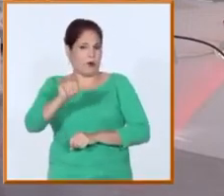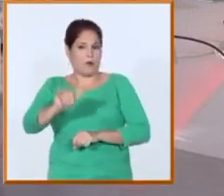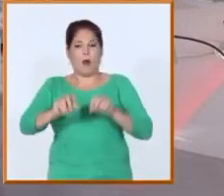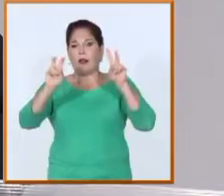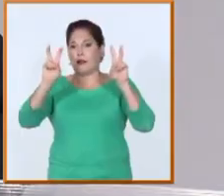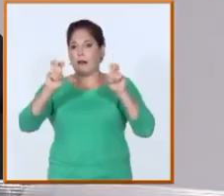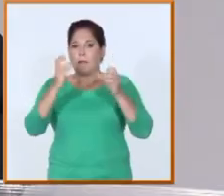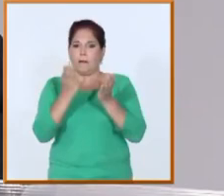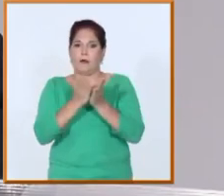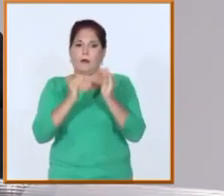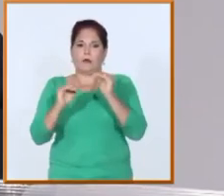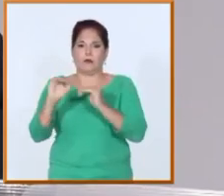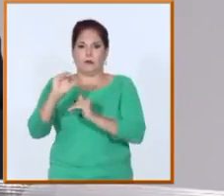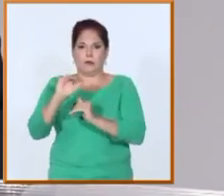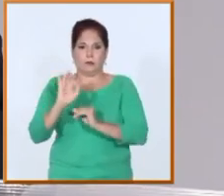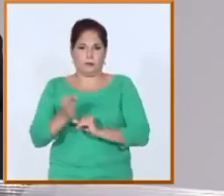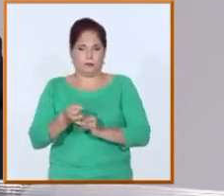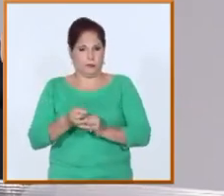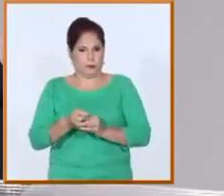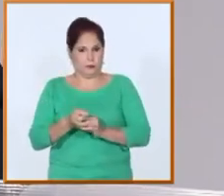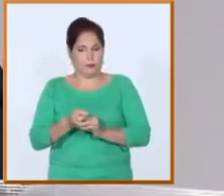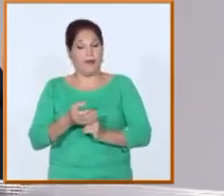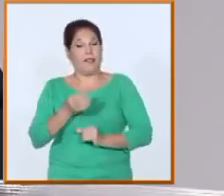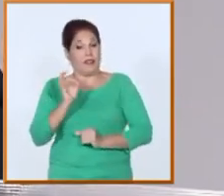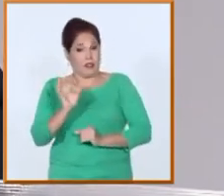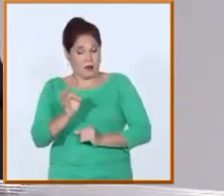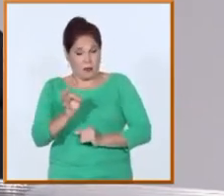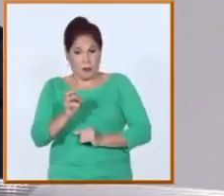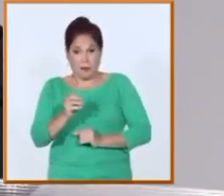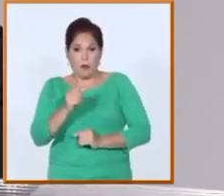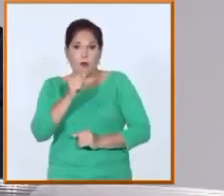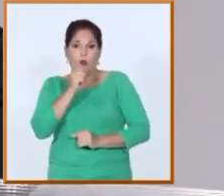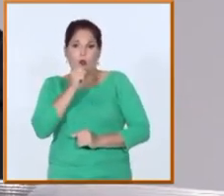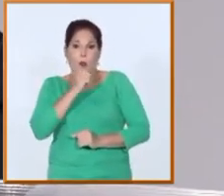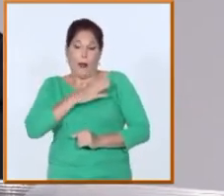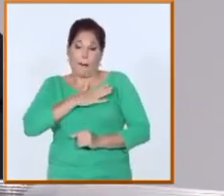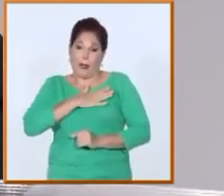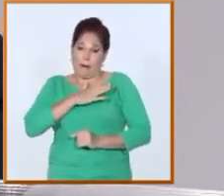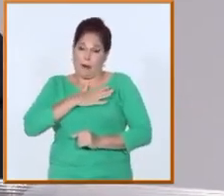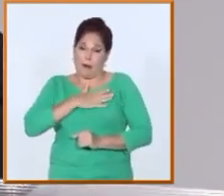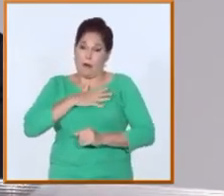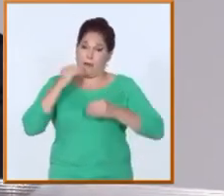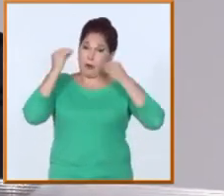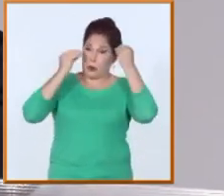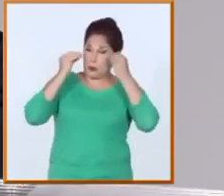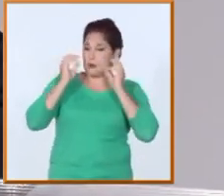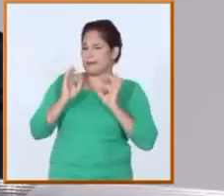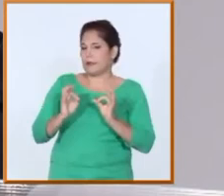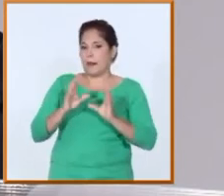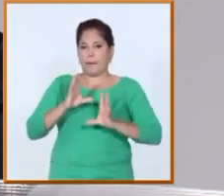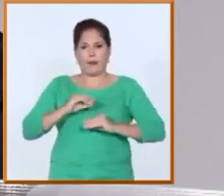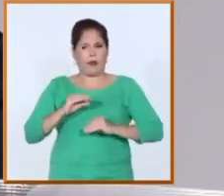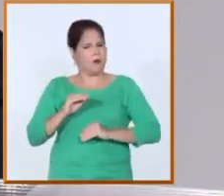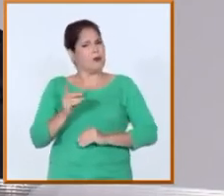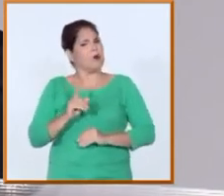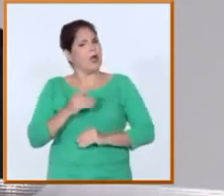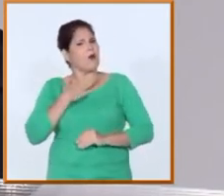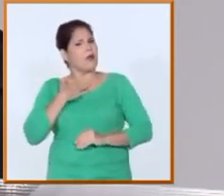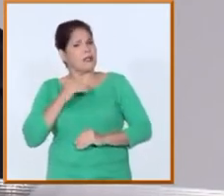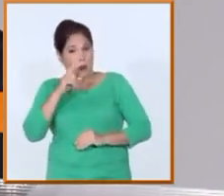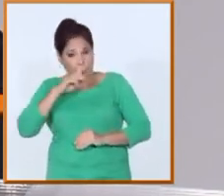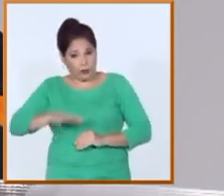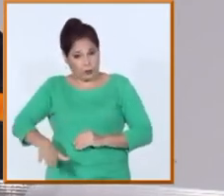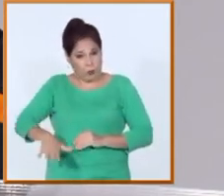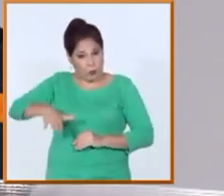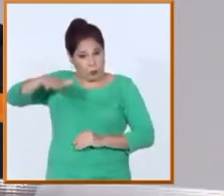superior. Bueno, realmente mis primeras inquietudes no están precisamente en la pedagogía o en las